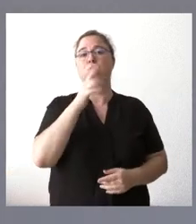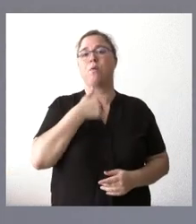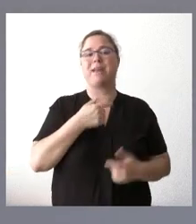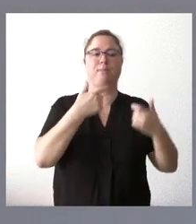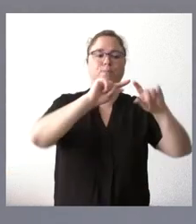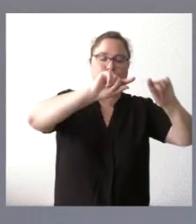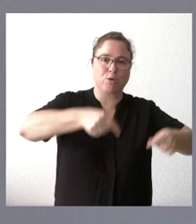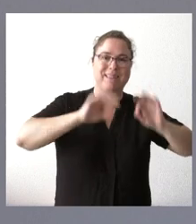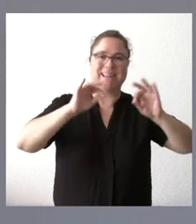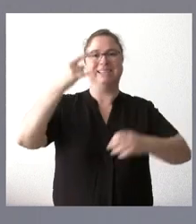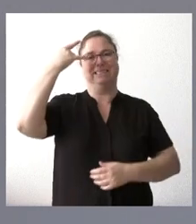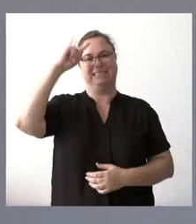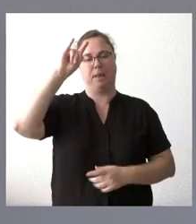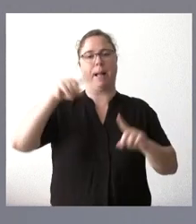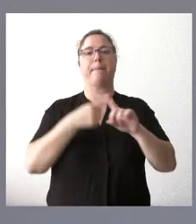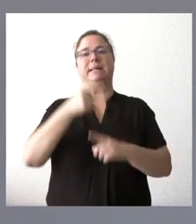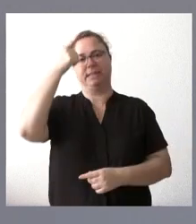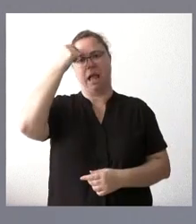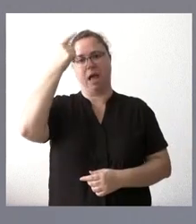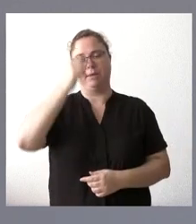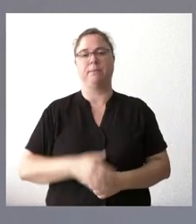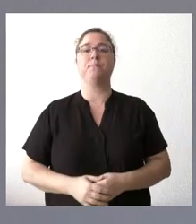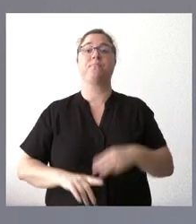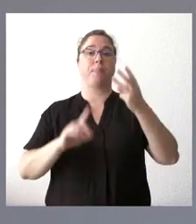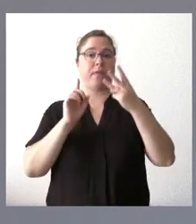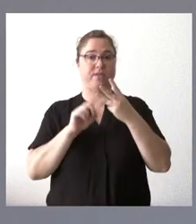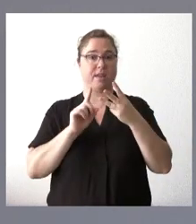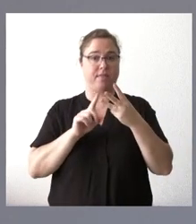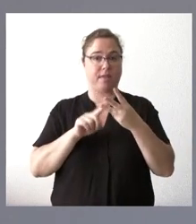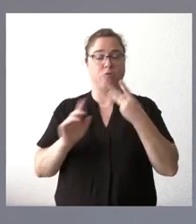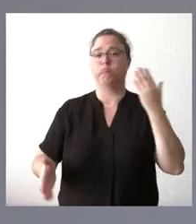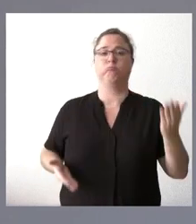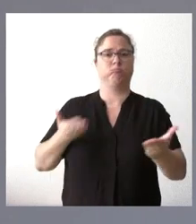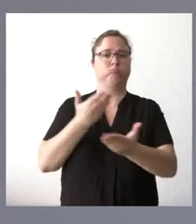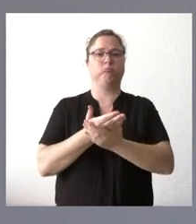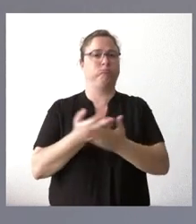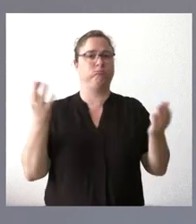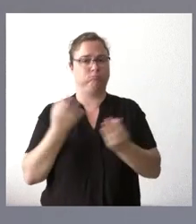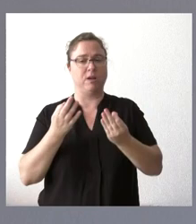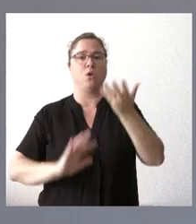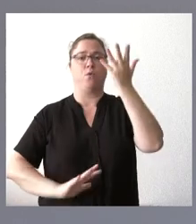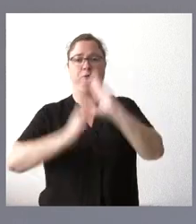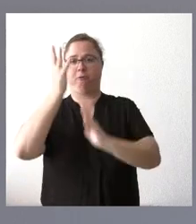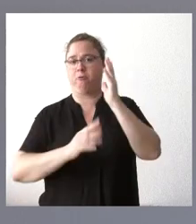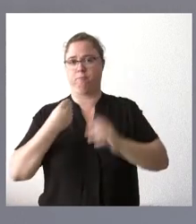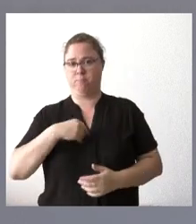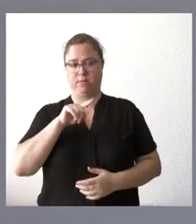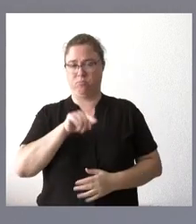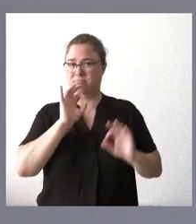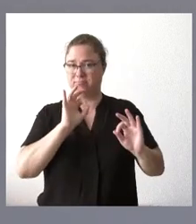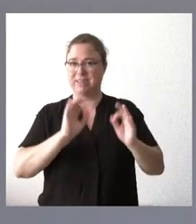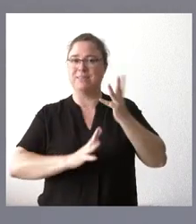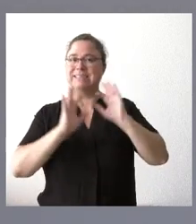provincias de Salamanca y de Ávila. Y, en tercer lugar, solicitamos para estos incendios que les he señalado, los especialmente